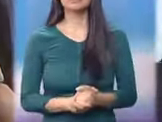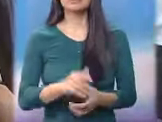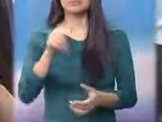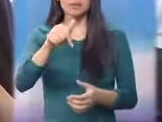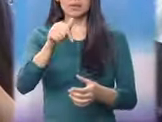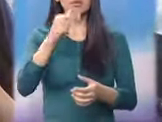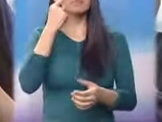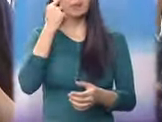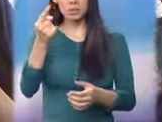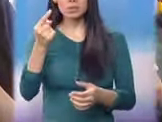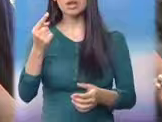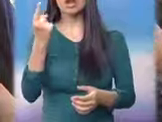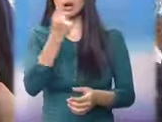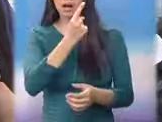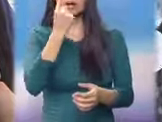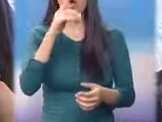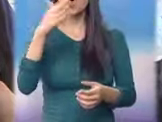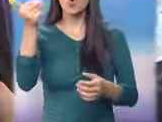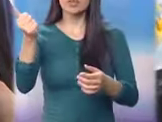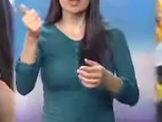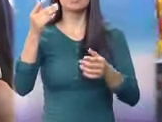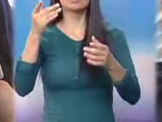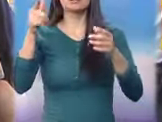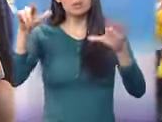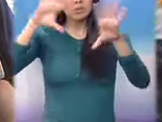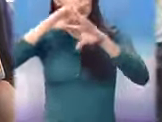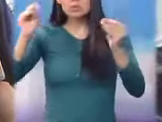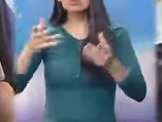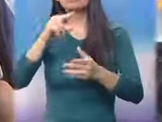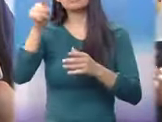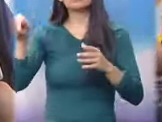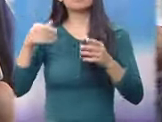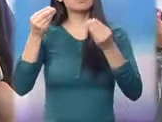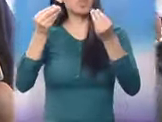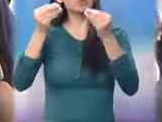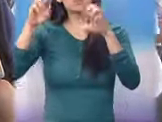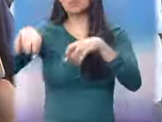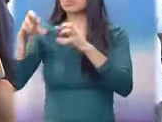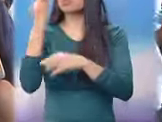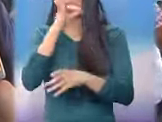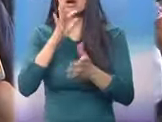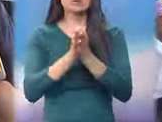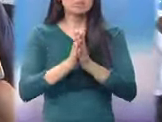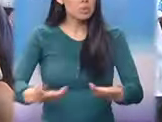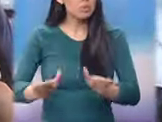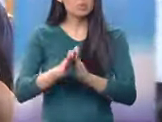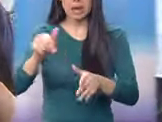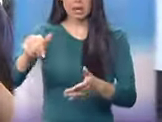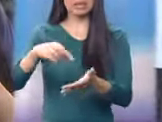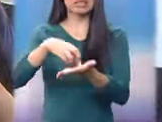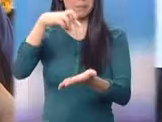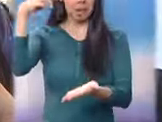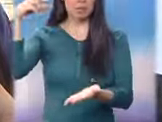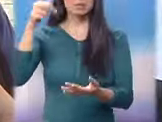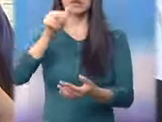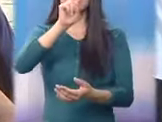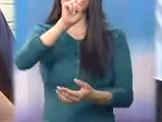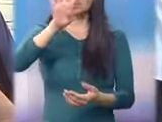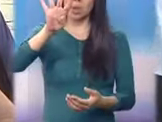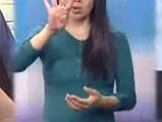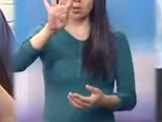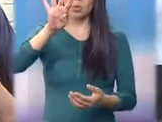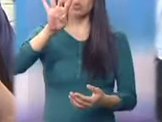vigilia por todas las más de 7 mil 800 mujeres que han muerto de manera violenta en el país. Ese será el 24